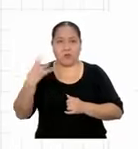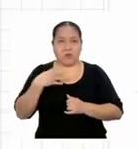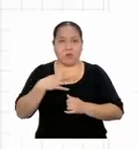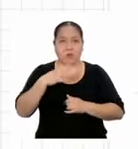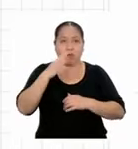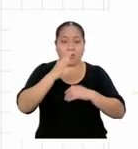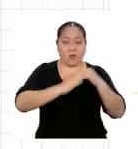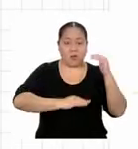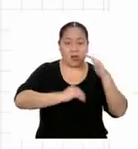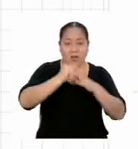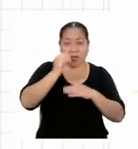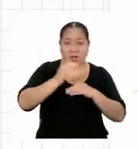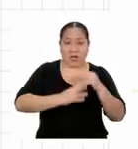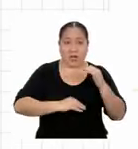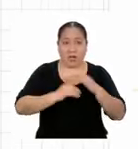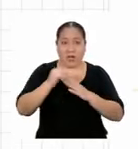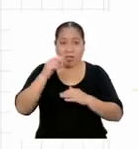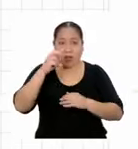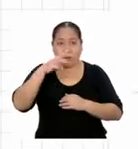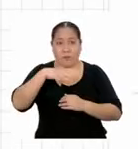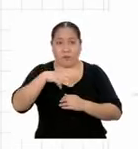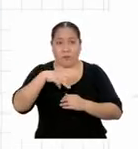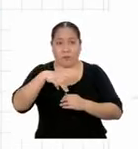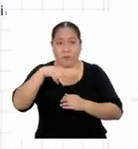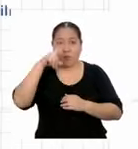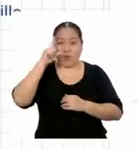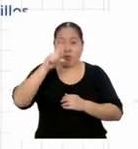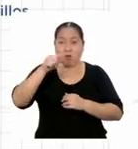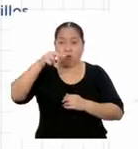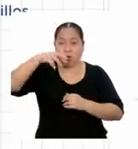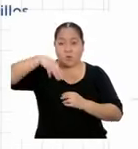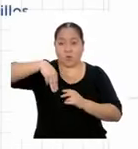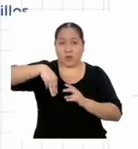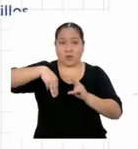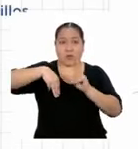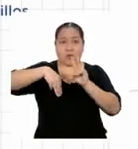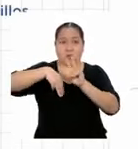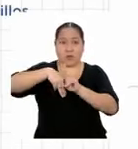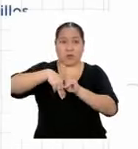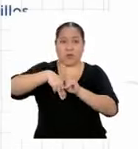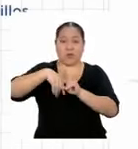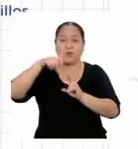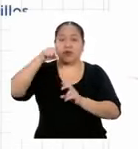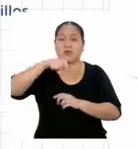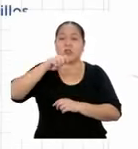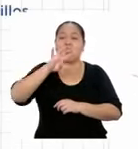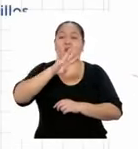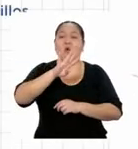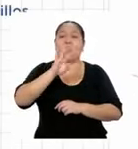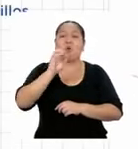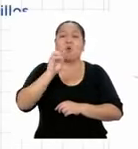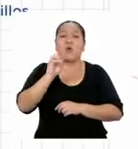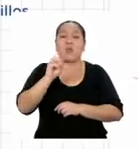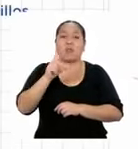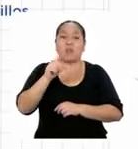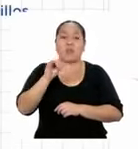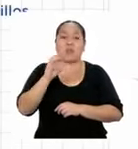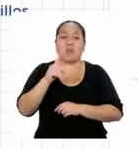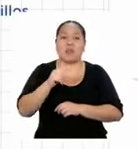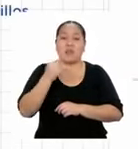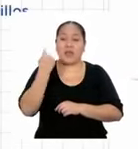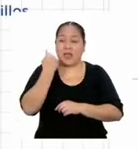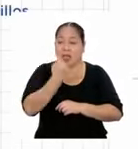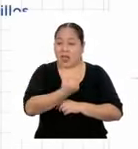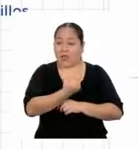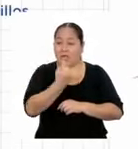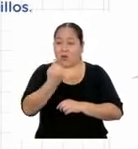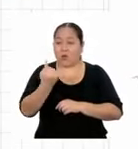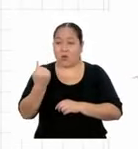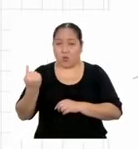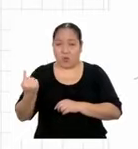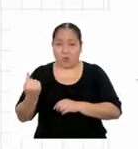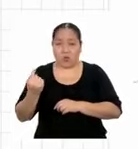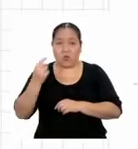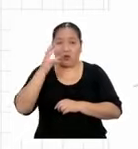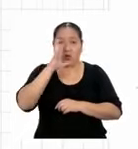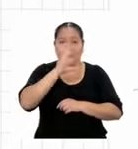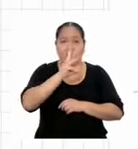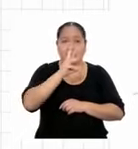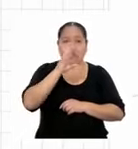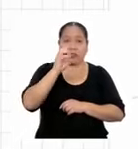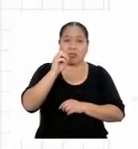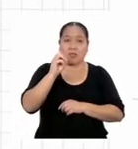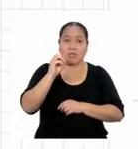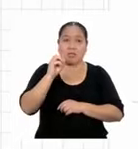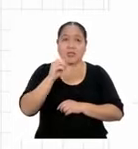metro cuadrado construido se necesitan 40 ladrilles. Cada ladrillo cuesta 60 céntimos. Mira,